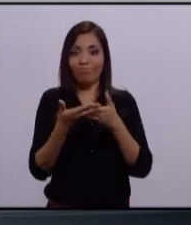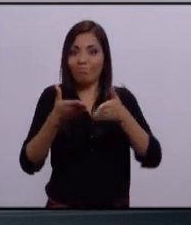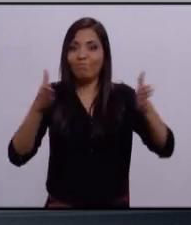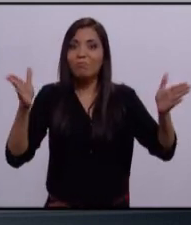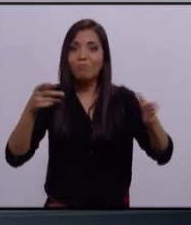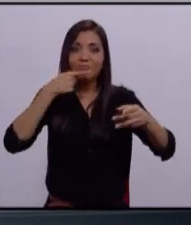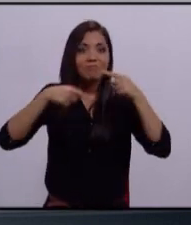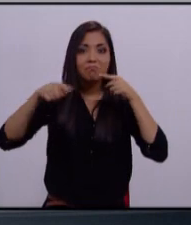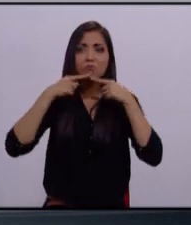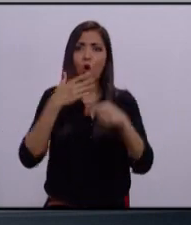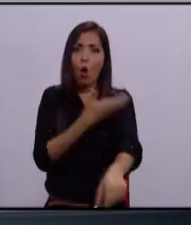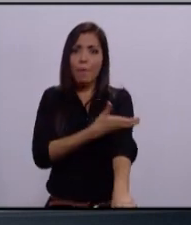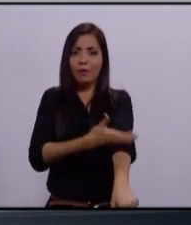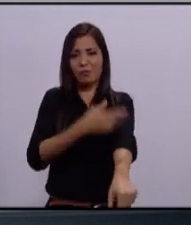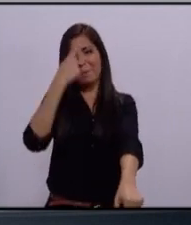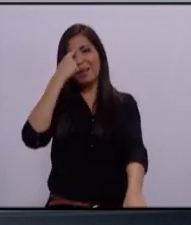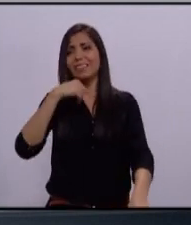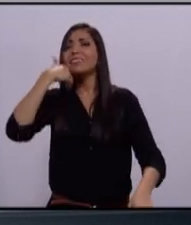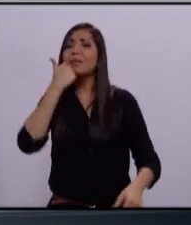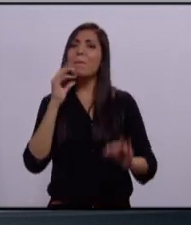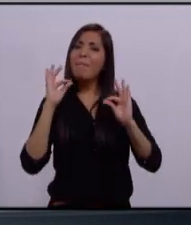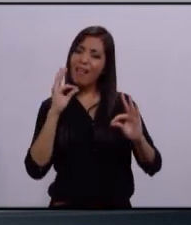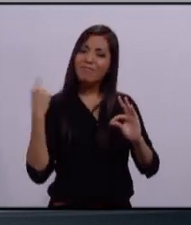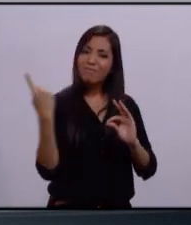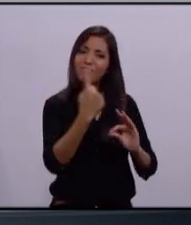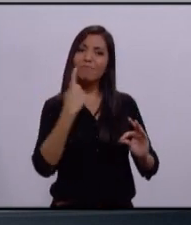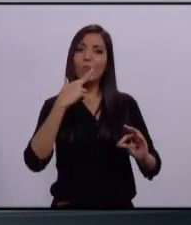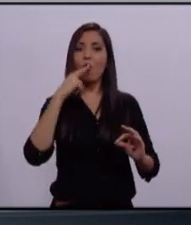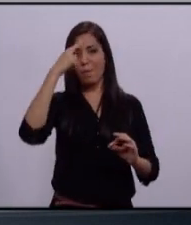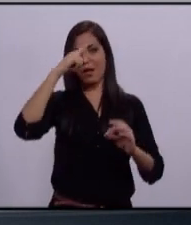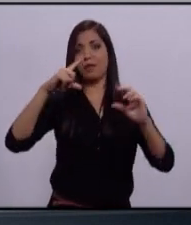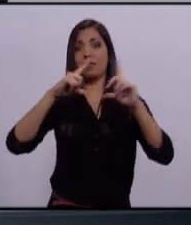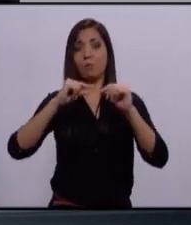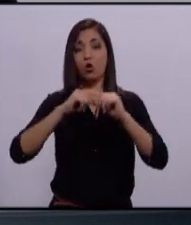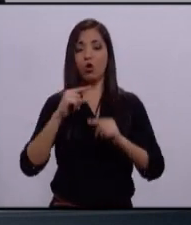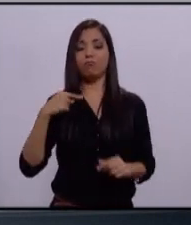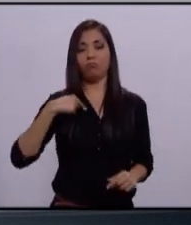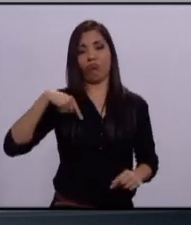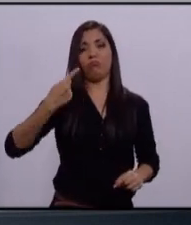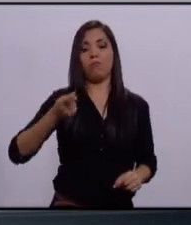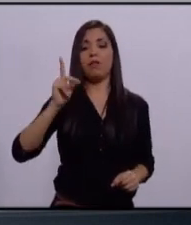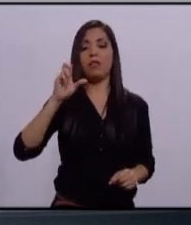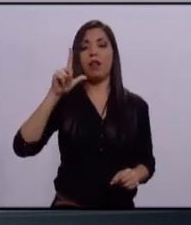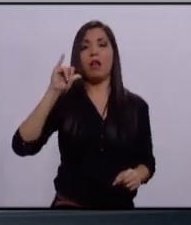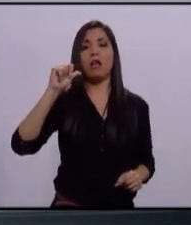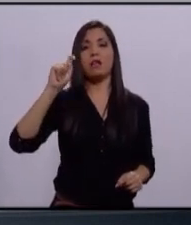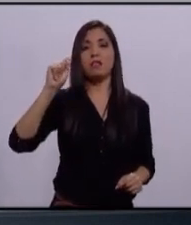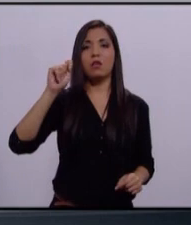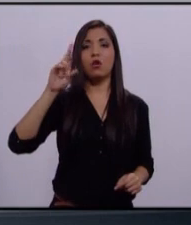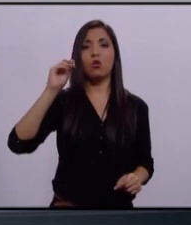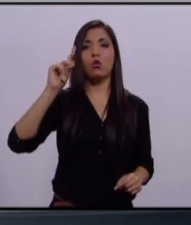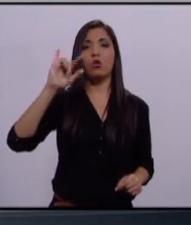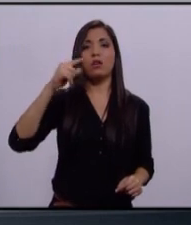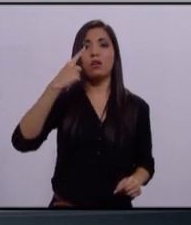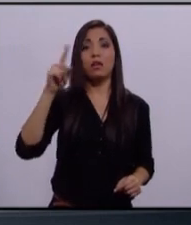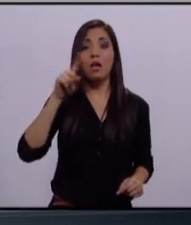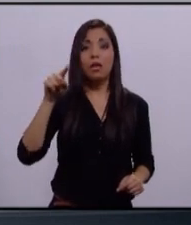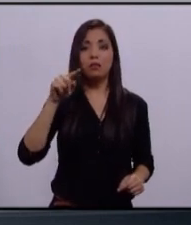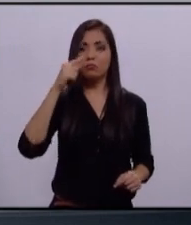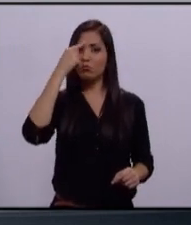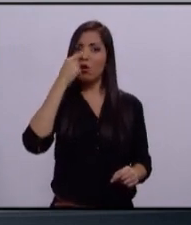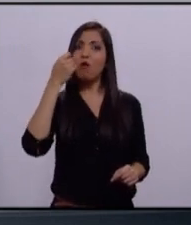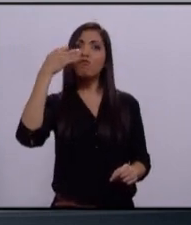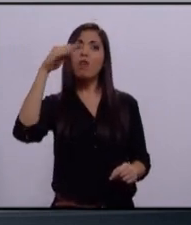y todos buscando por el bien común de Zapopan. De Light Rodríguez Hernández, fue quien trajo esos aviones